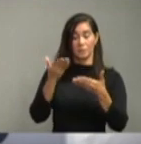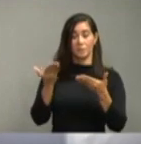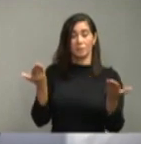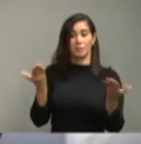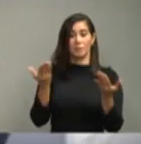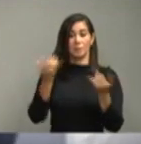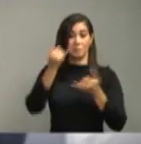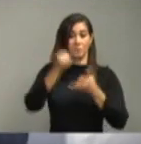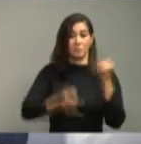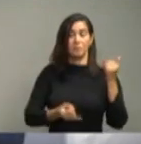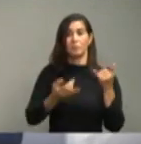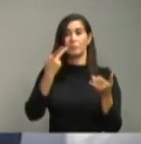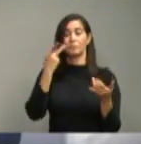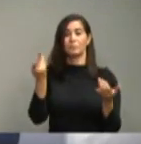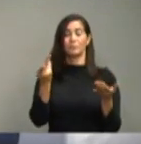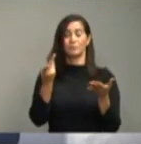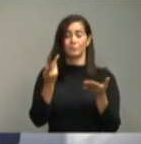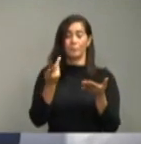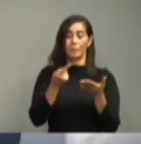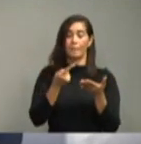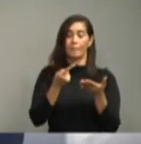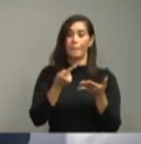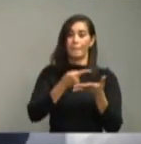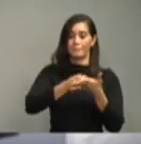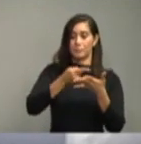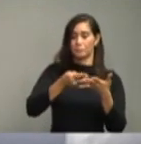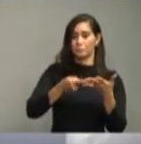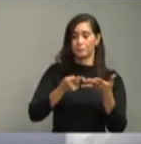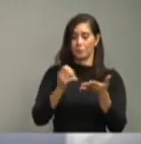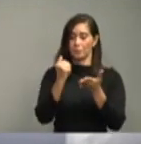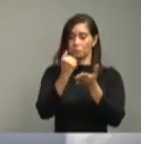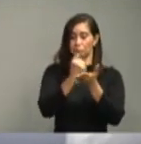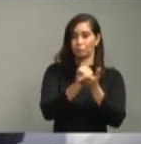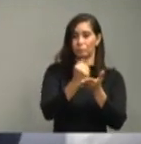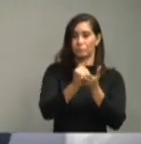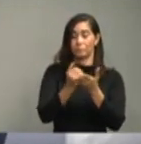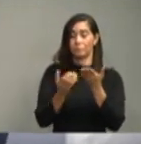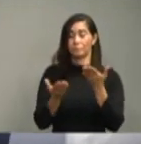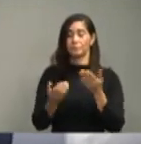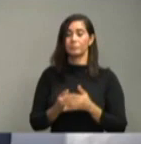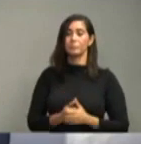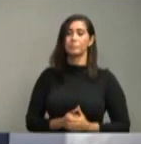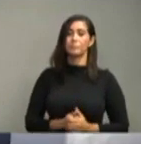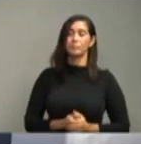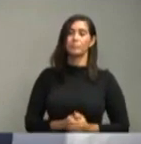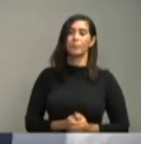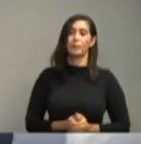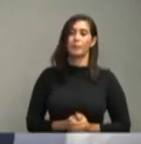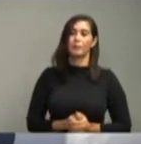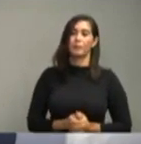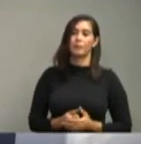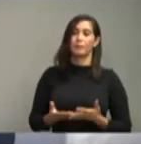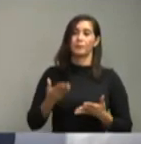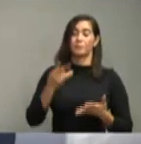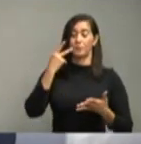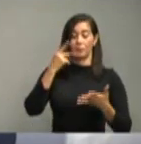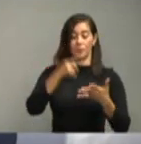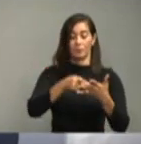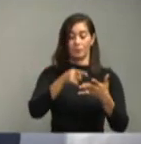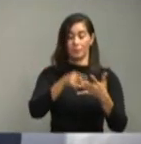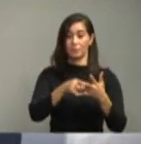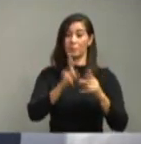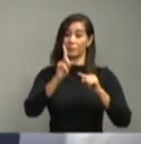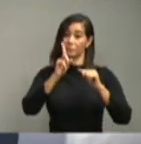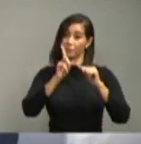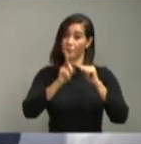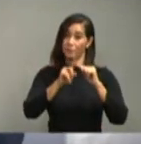de datos estadísticos que van, digamos, marcando la probabilidad, pero esa probabilidad está muy condicionada,